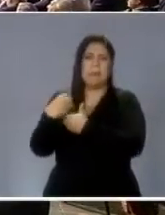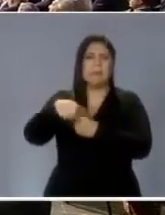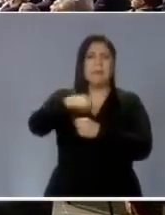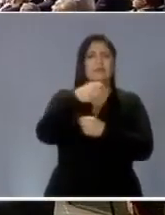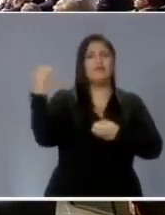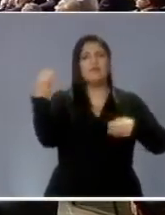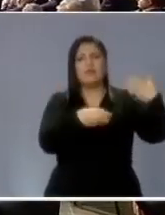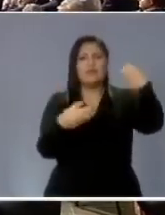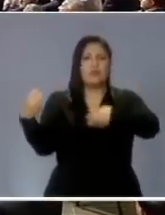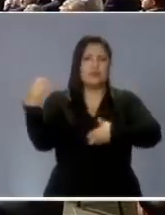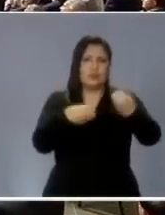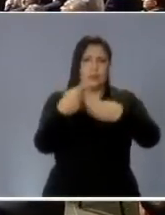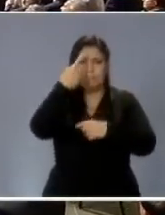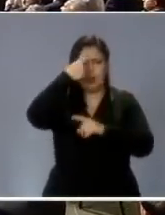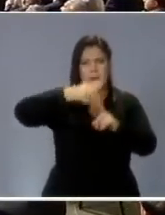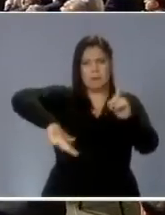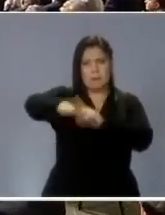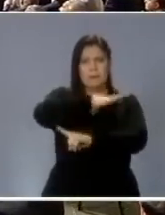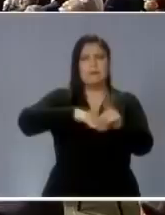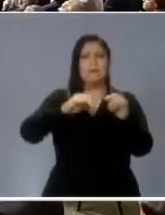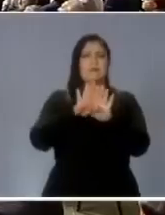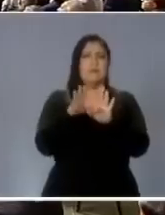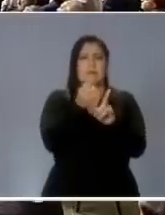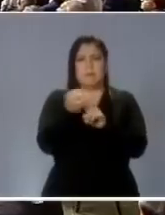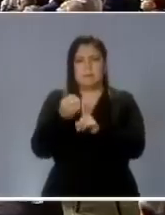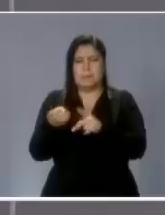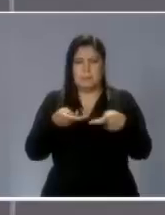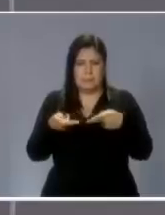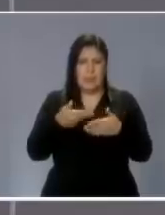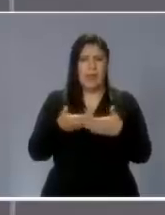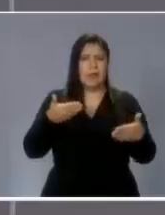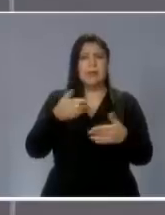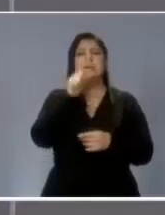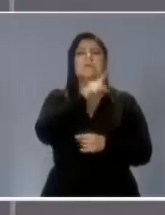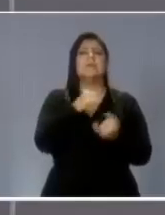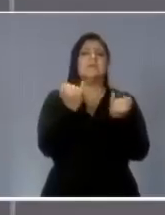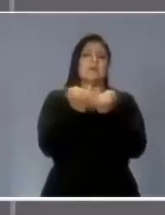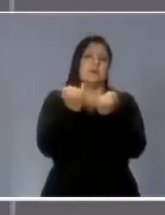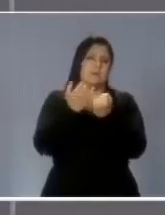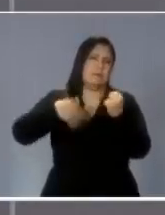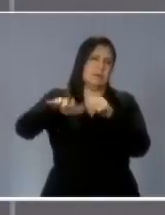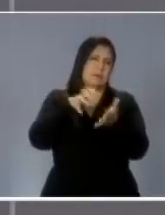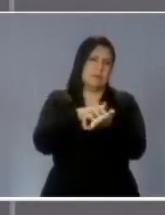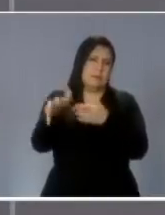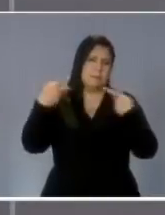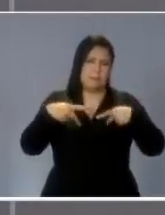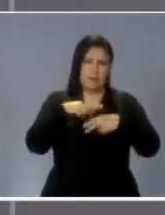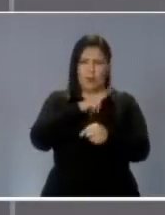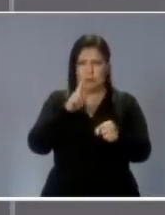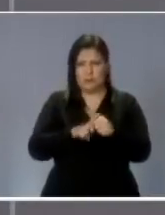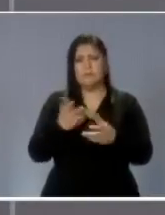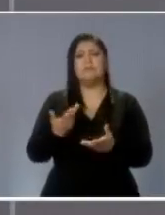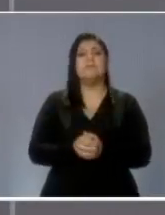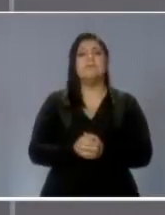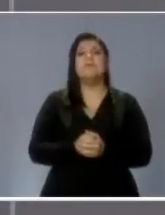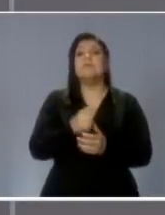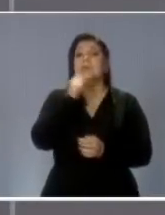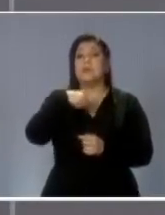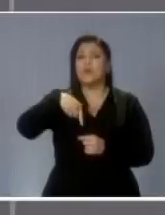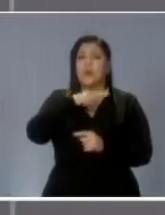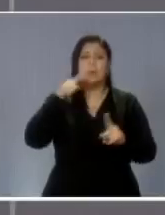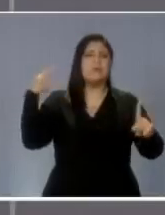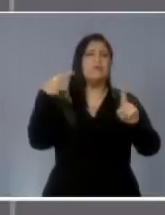aportaciones de la sociedad civil organizada y de la ciudadanía en general. Buscamos en todo momento